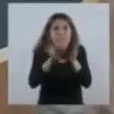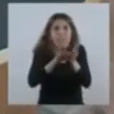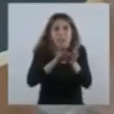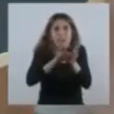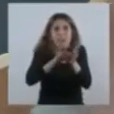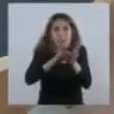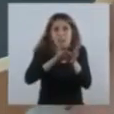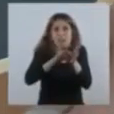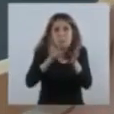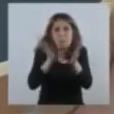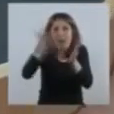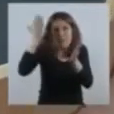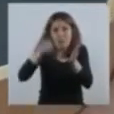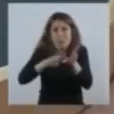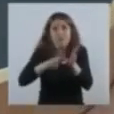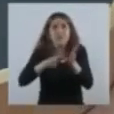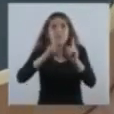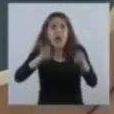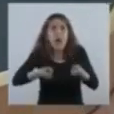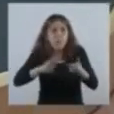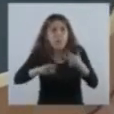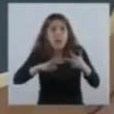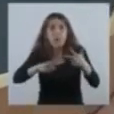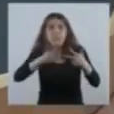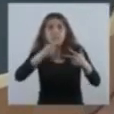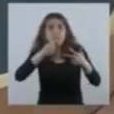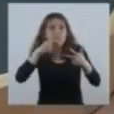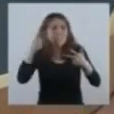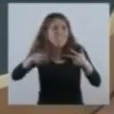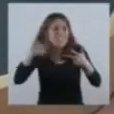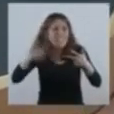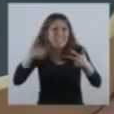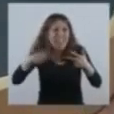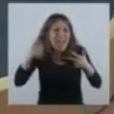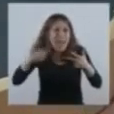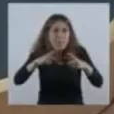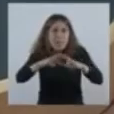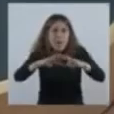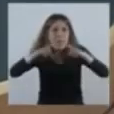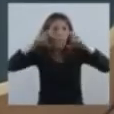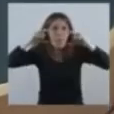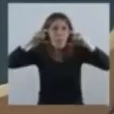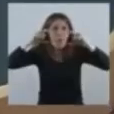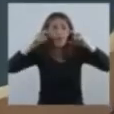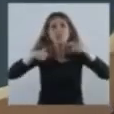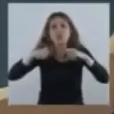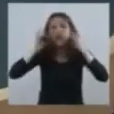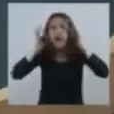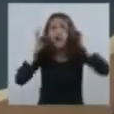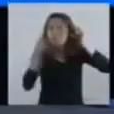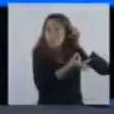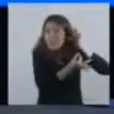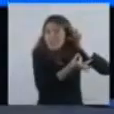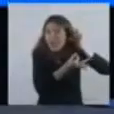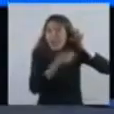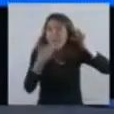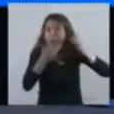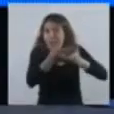tratar de usar permanentemente el barbijo que ahora me saqué para poder hablarles.